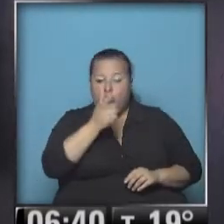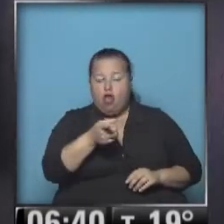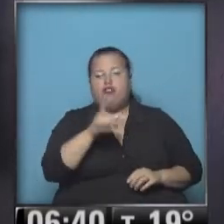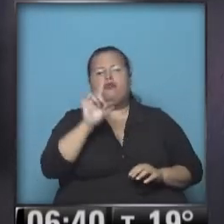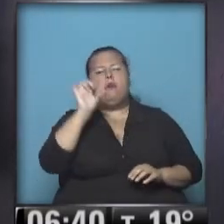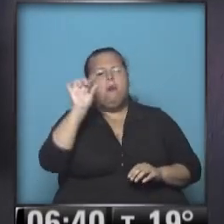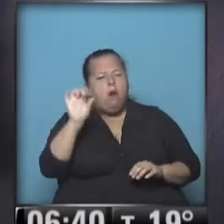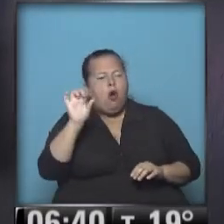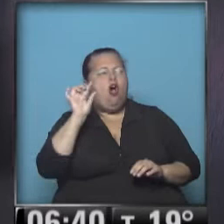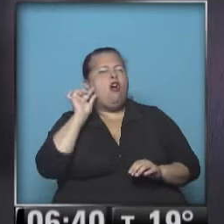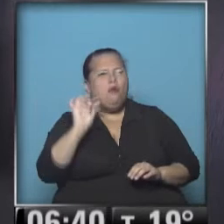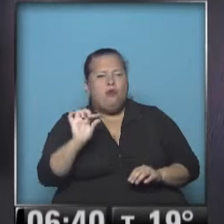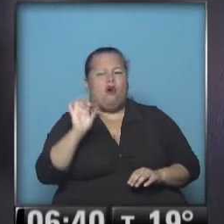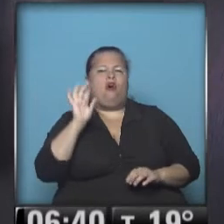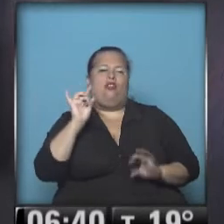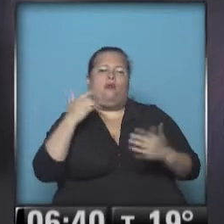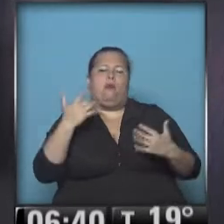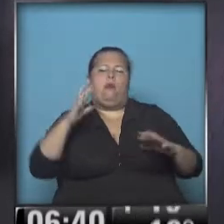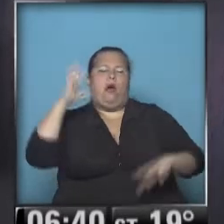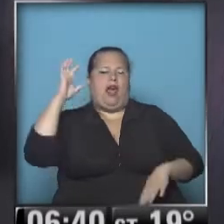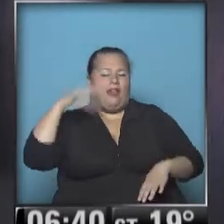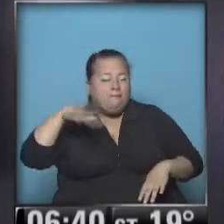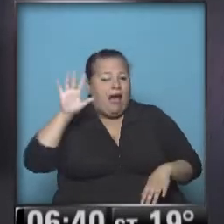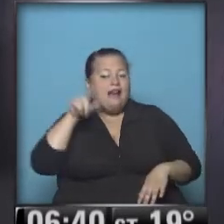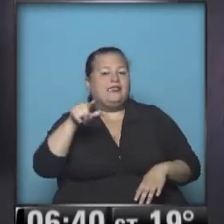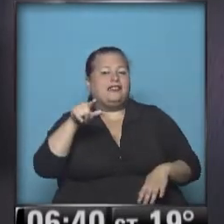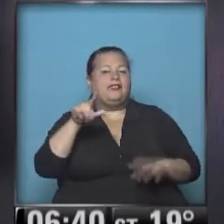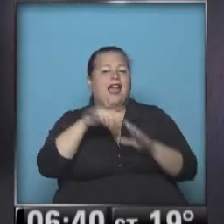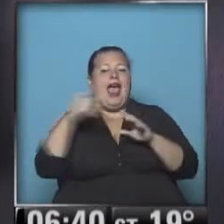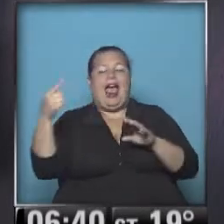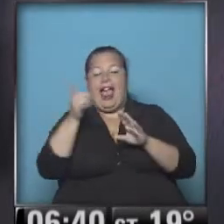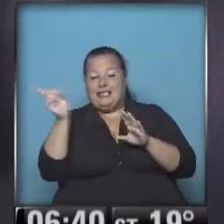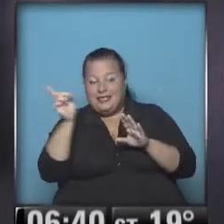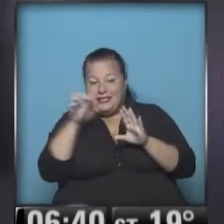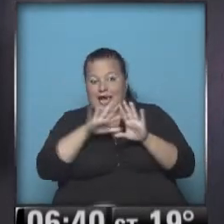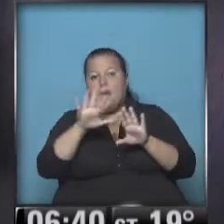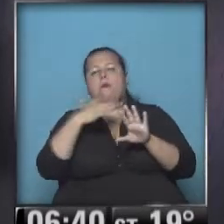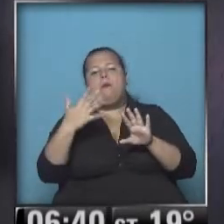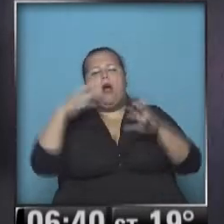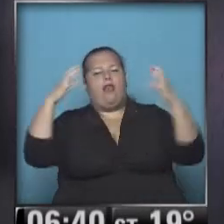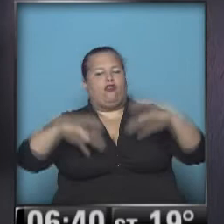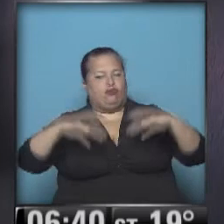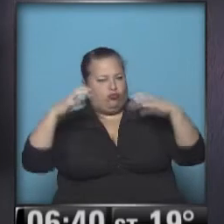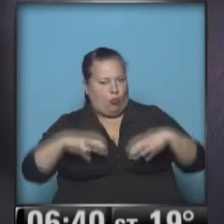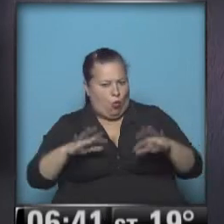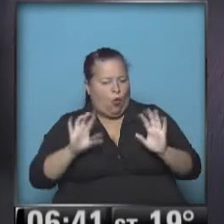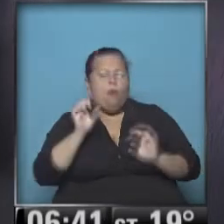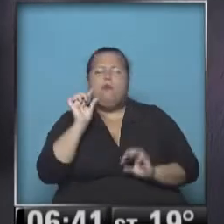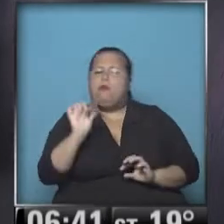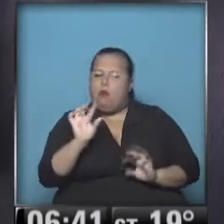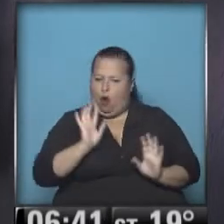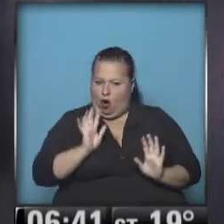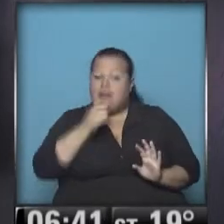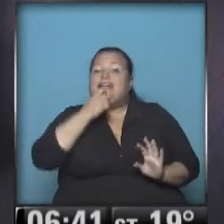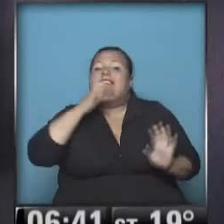muy chiquitita, muy chiquitita la probabilidad, especialmente en su sector este, de alguna precipitación. Poquita si